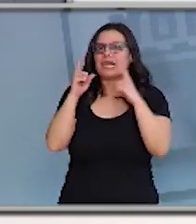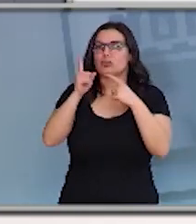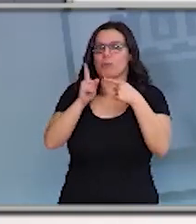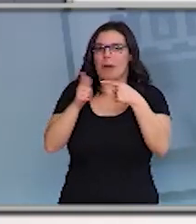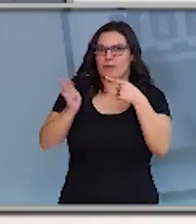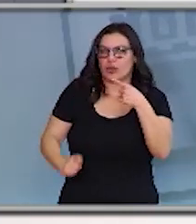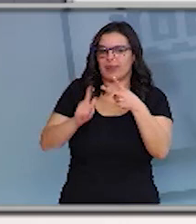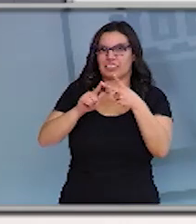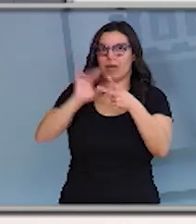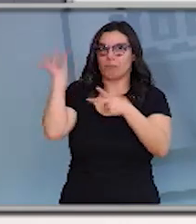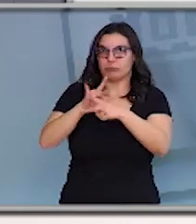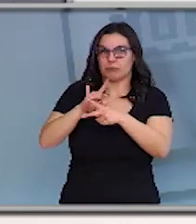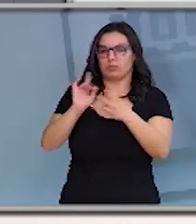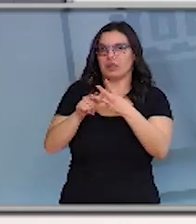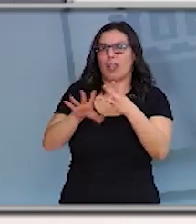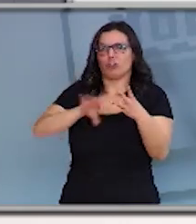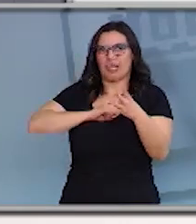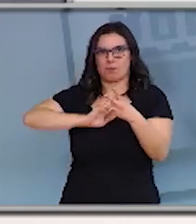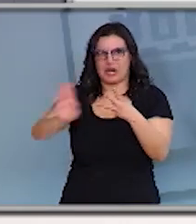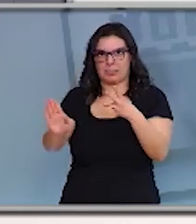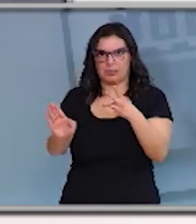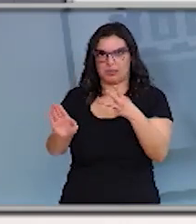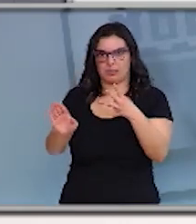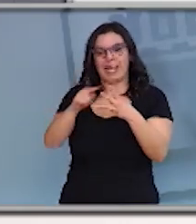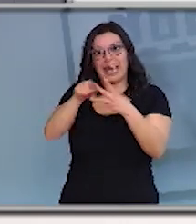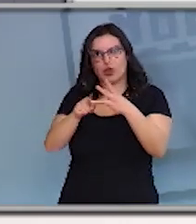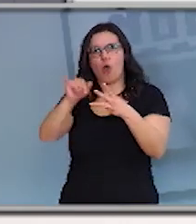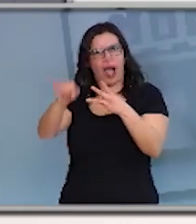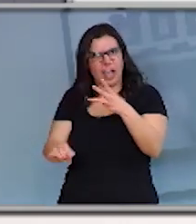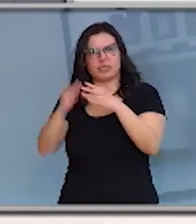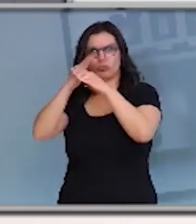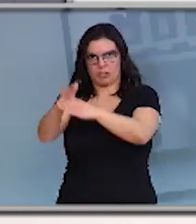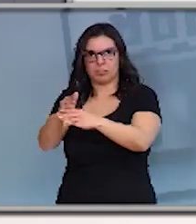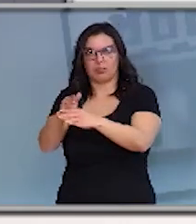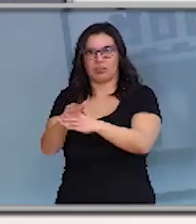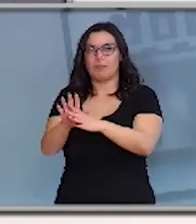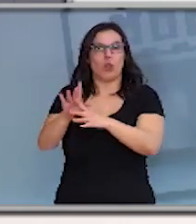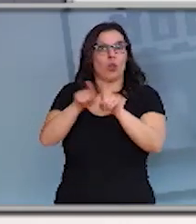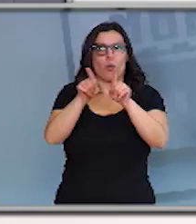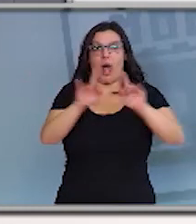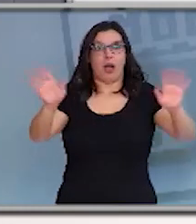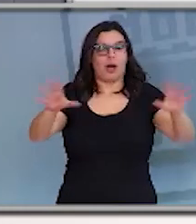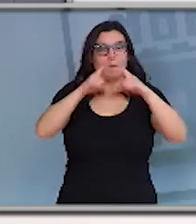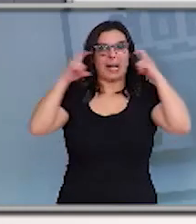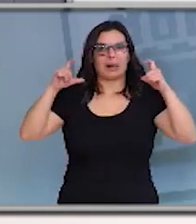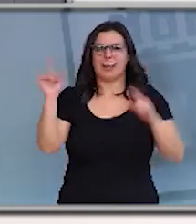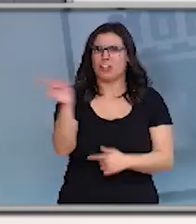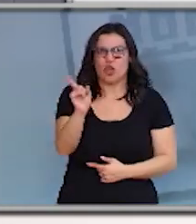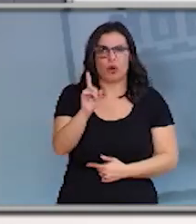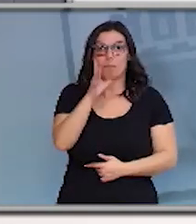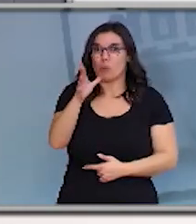determinando están absolutamente garantizadas pero no nos volvamos locos con las mascarillas porque no está